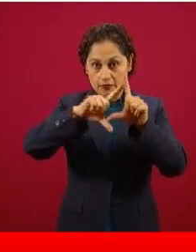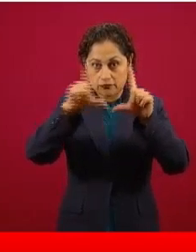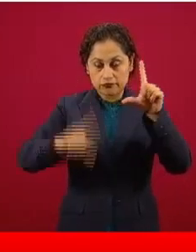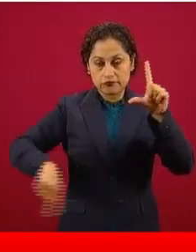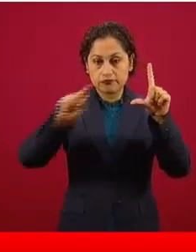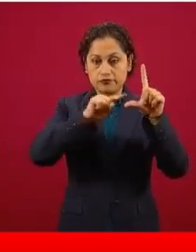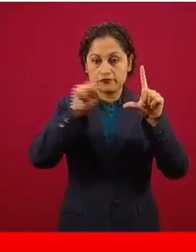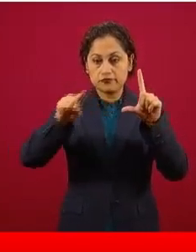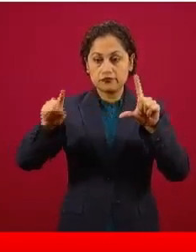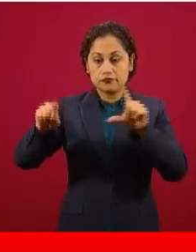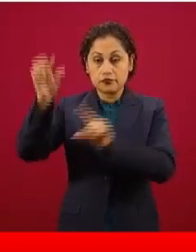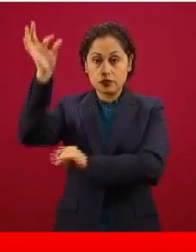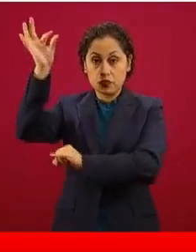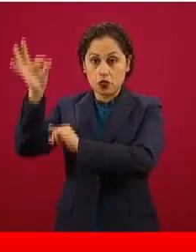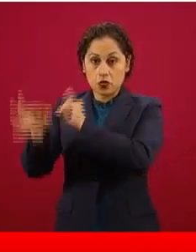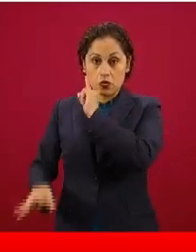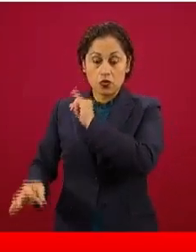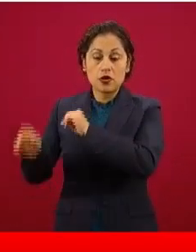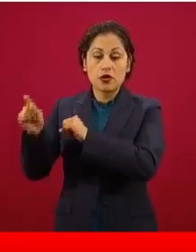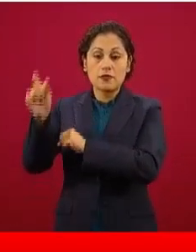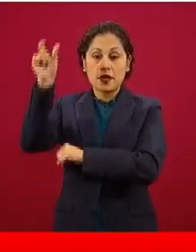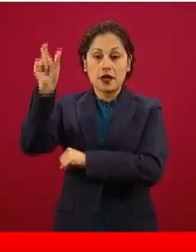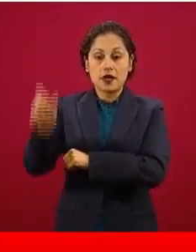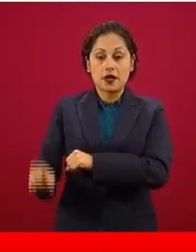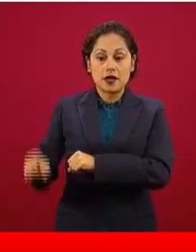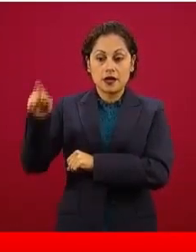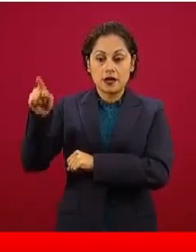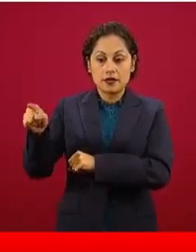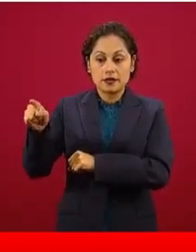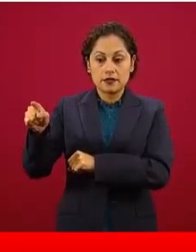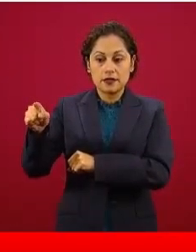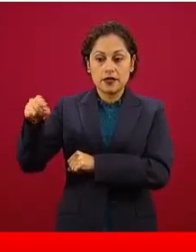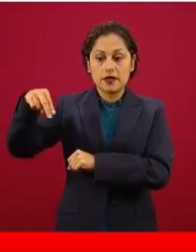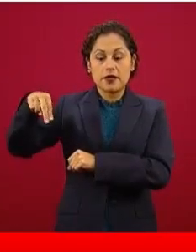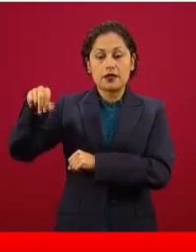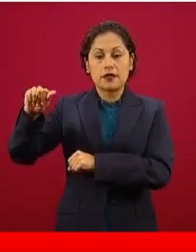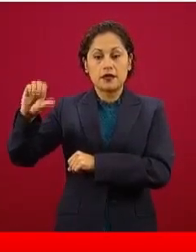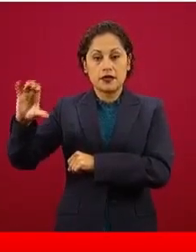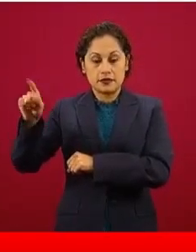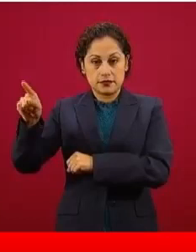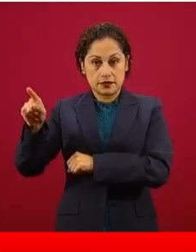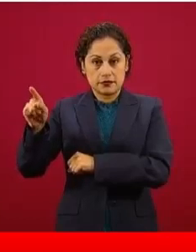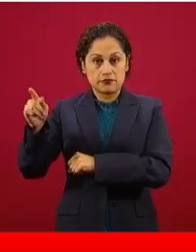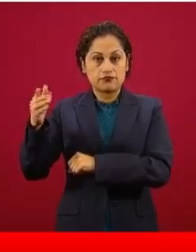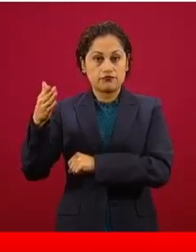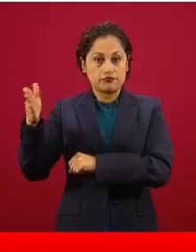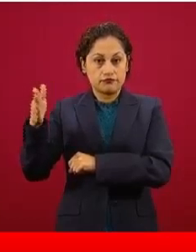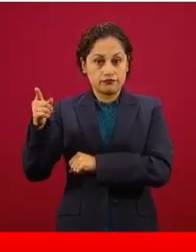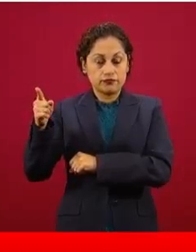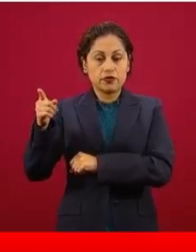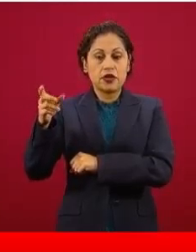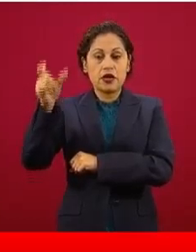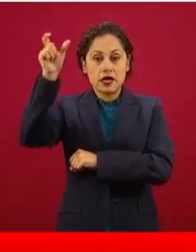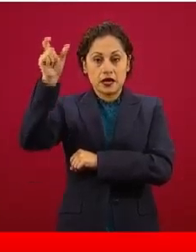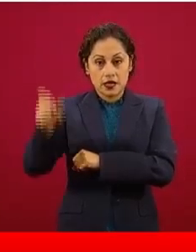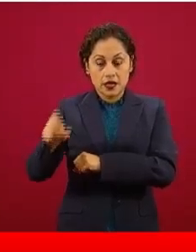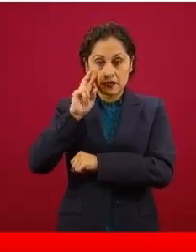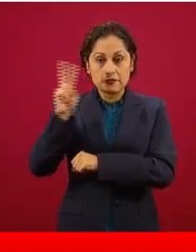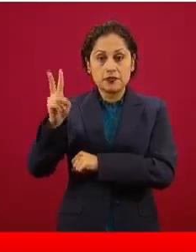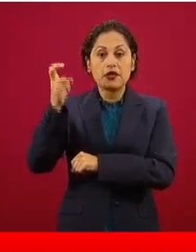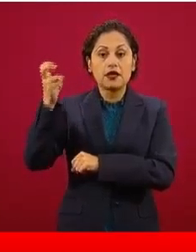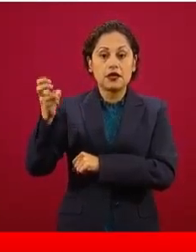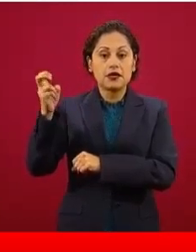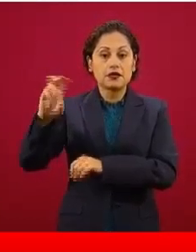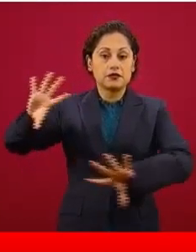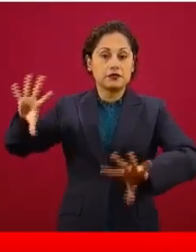donde se ve el resumen, esa que dice NAC, la última barra en el lado derecho, según ustedes la pueden ver, y 23